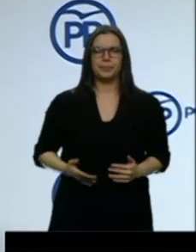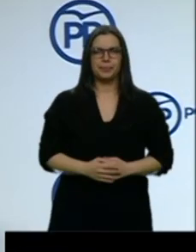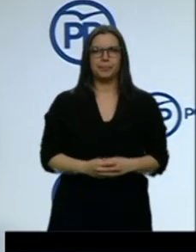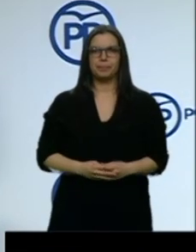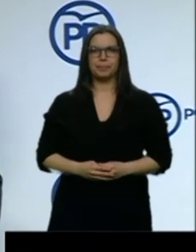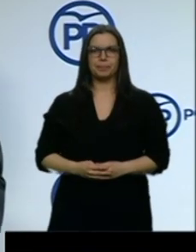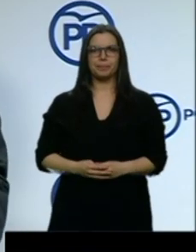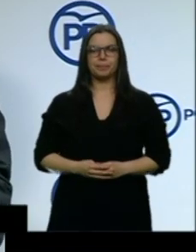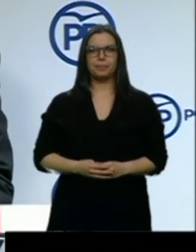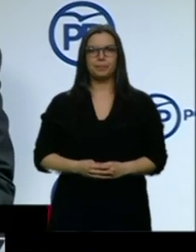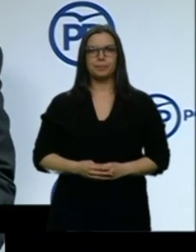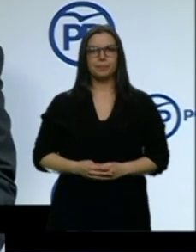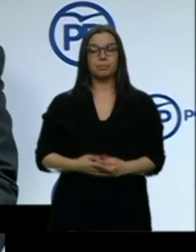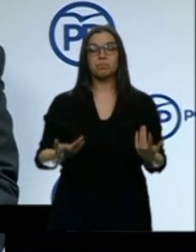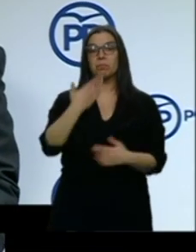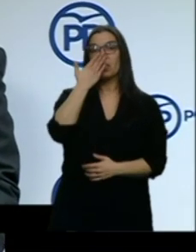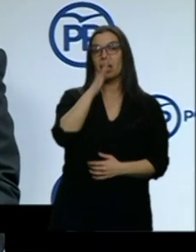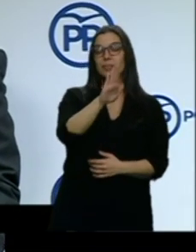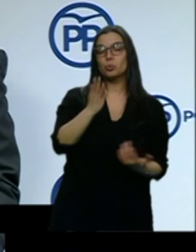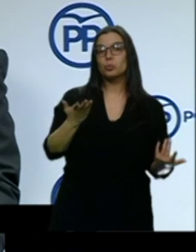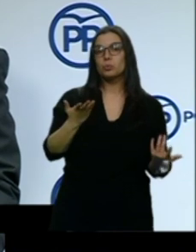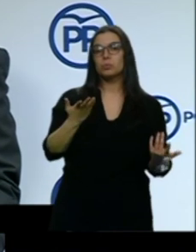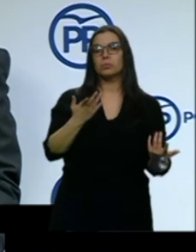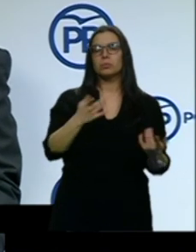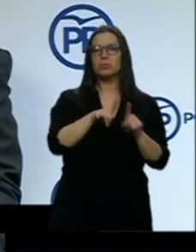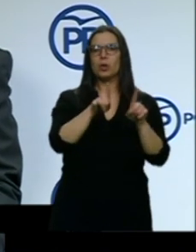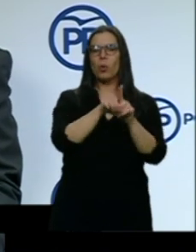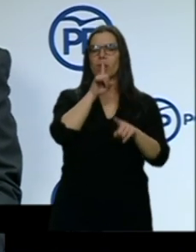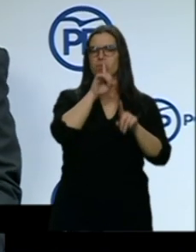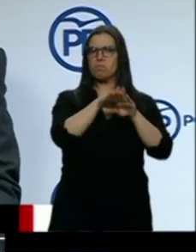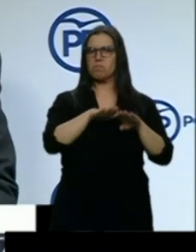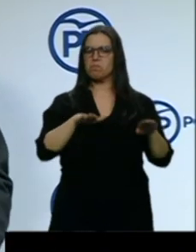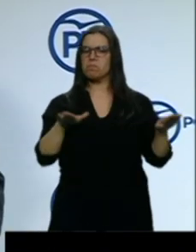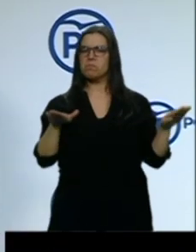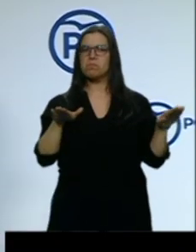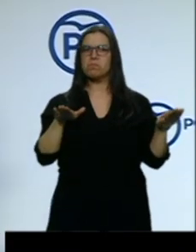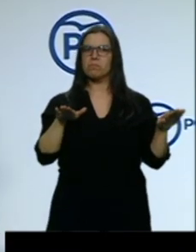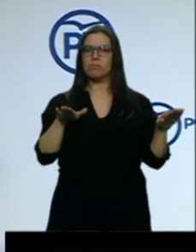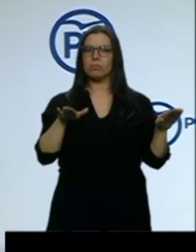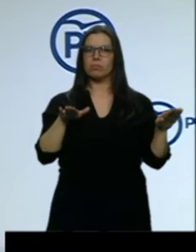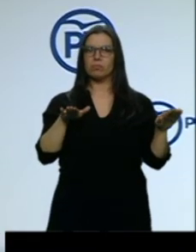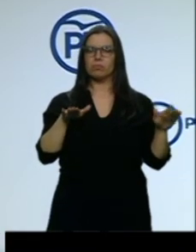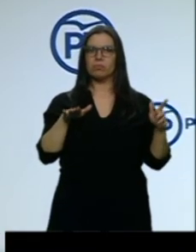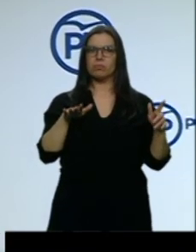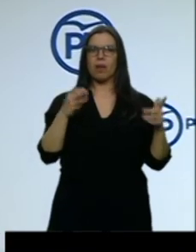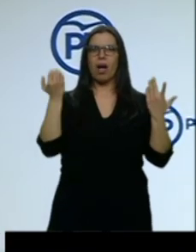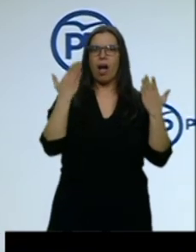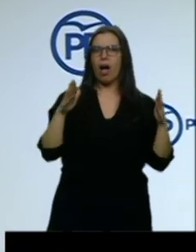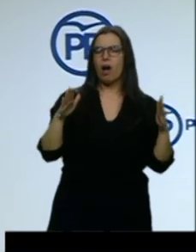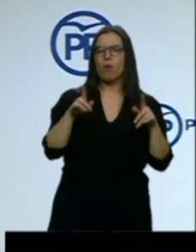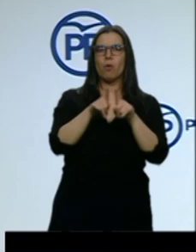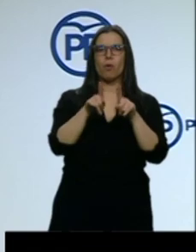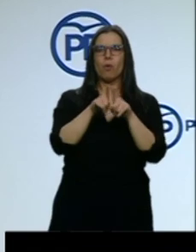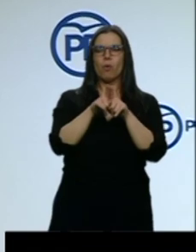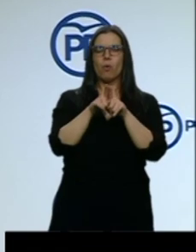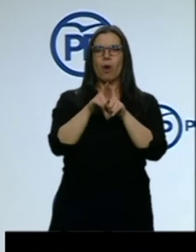Esa actitud de silencio cómplice ante la deslealtad, ante la actitud indecente